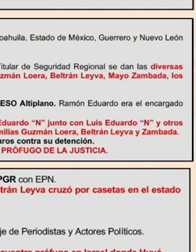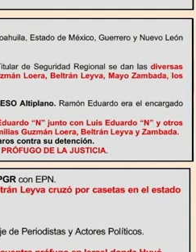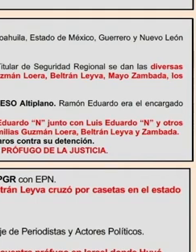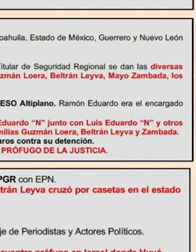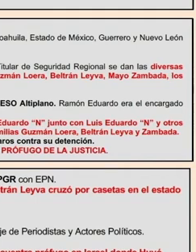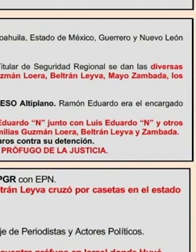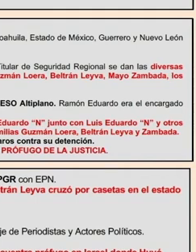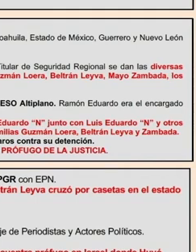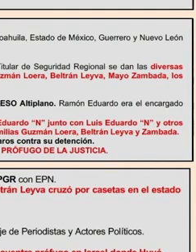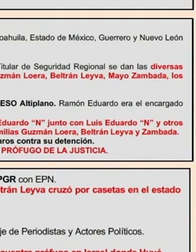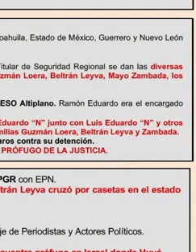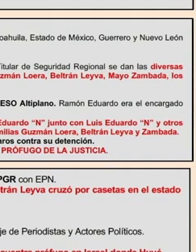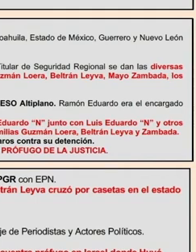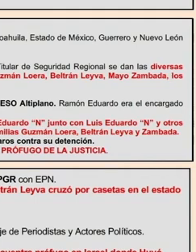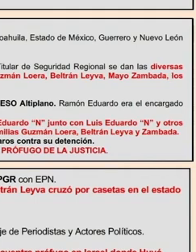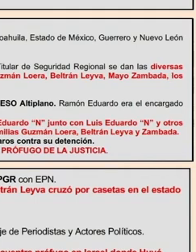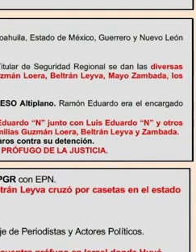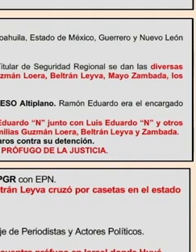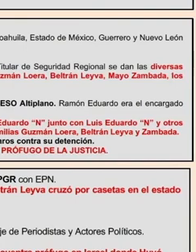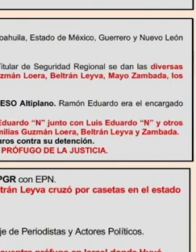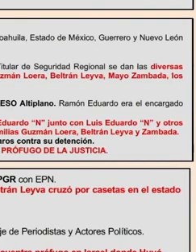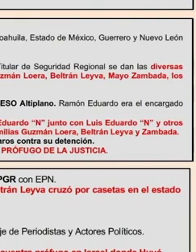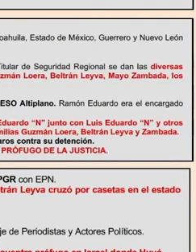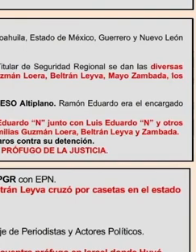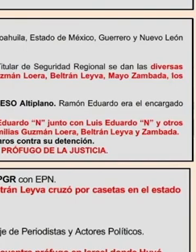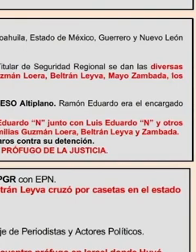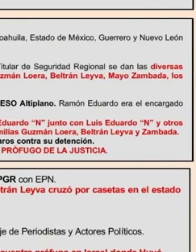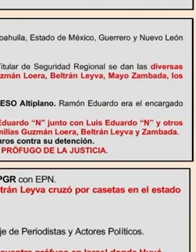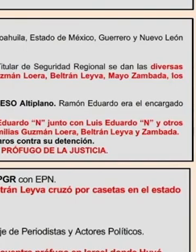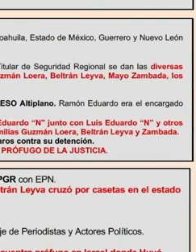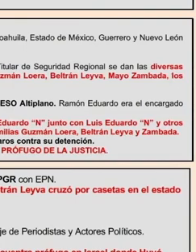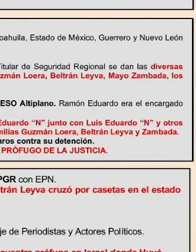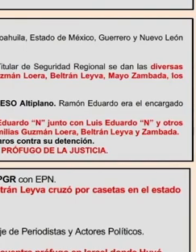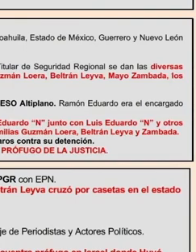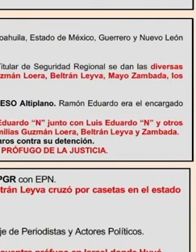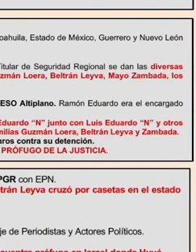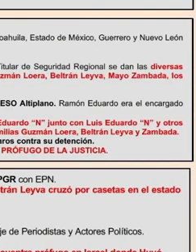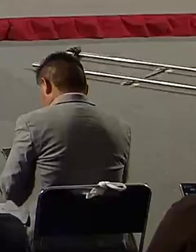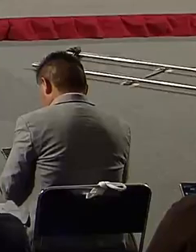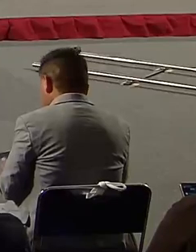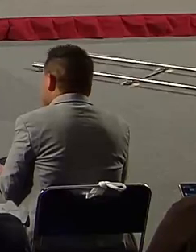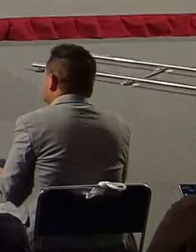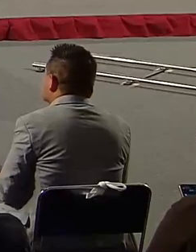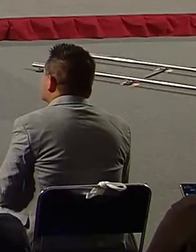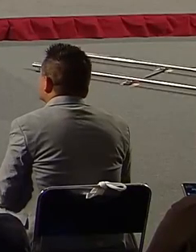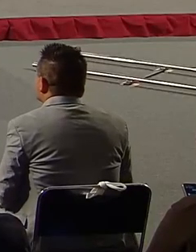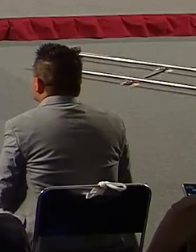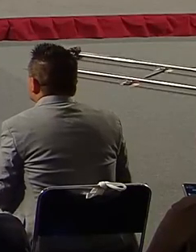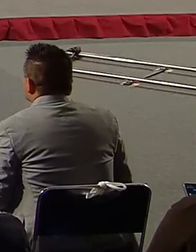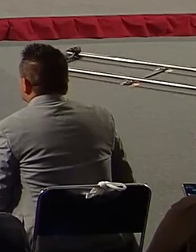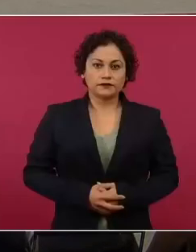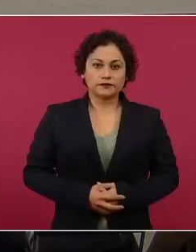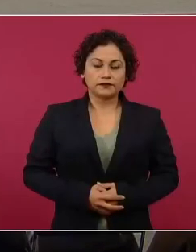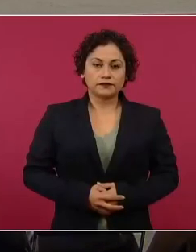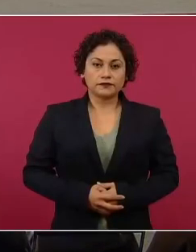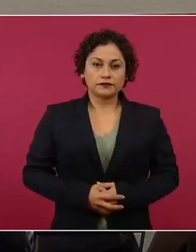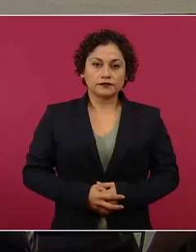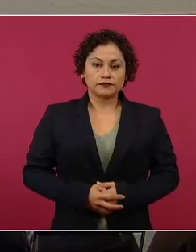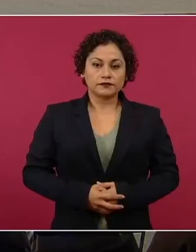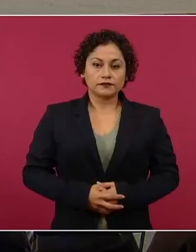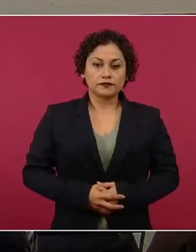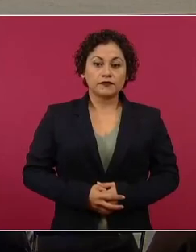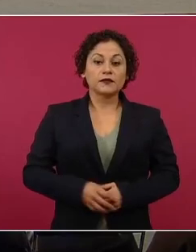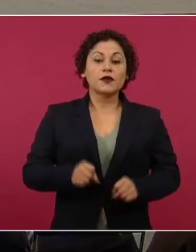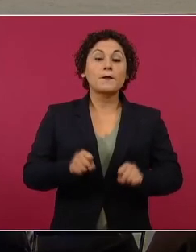tortura y está señalado en diversas carpetas de investigación, incluso en